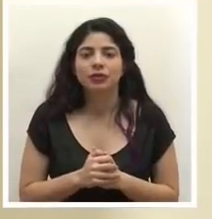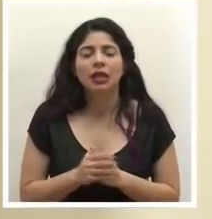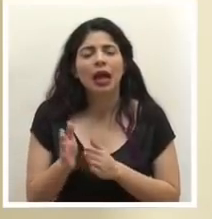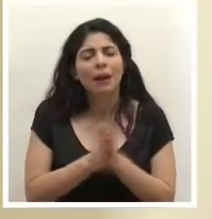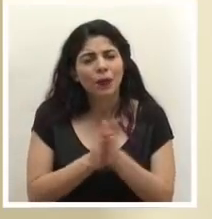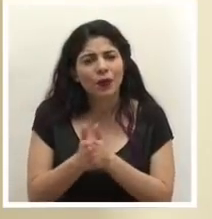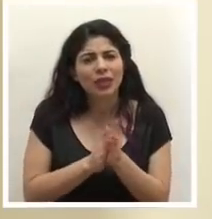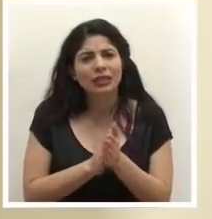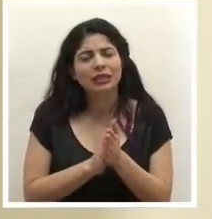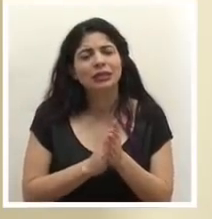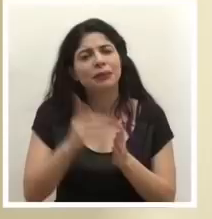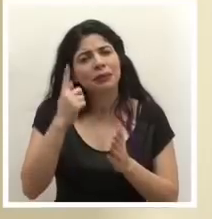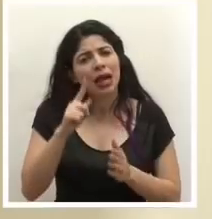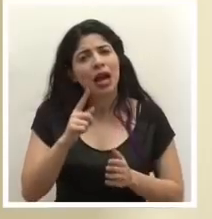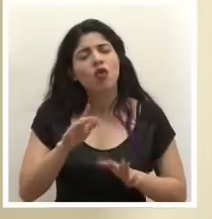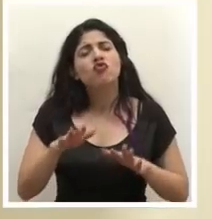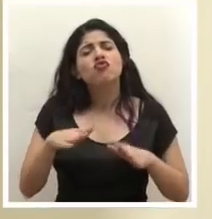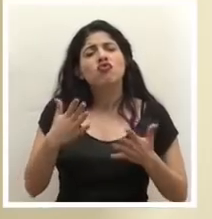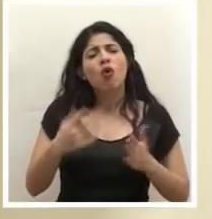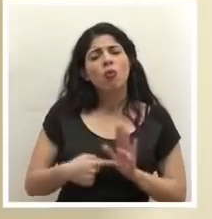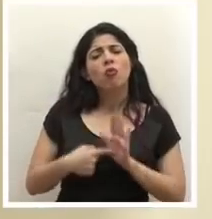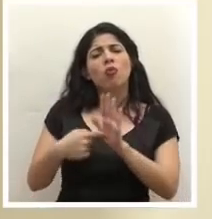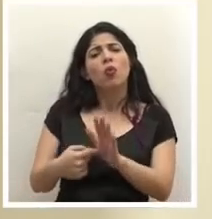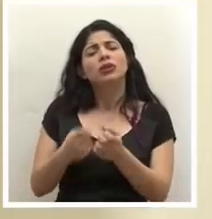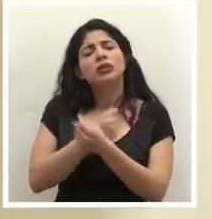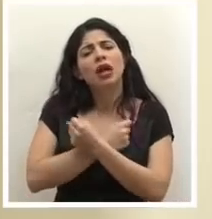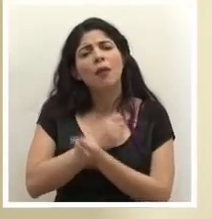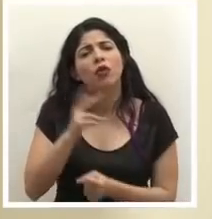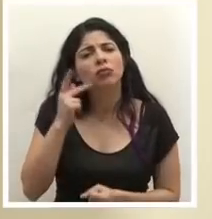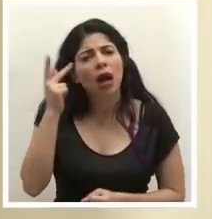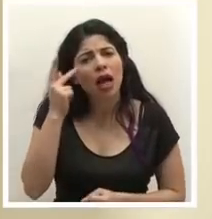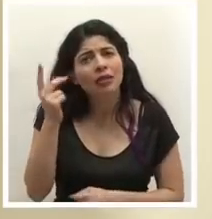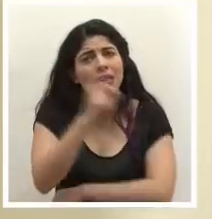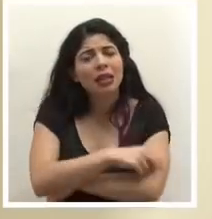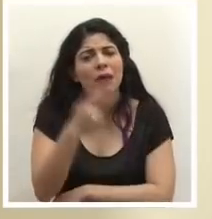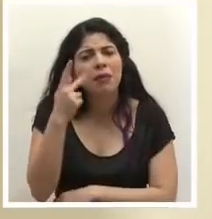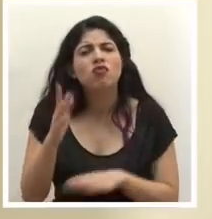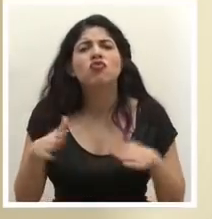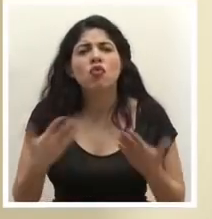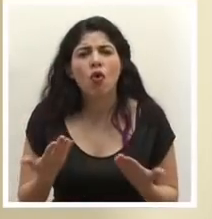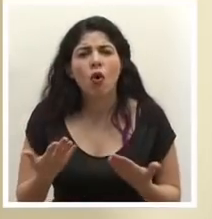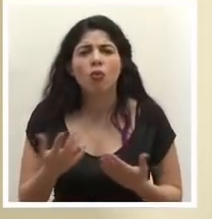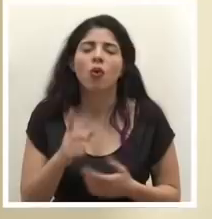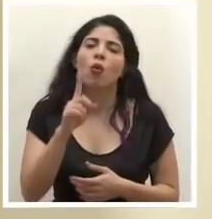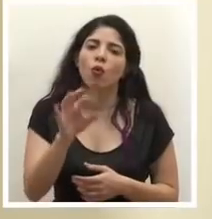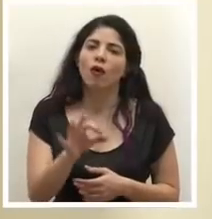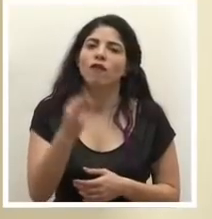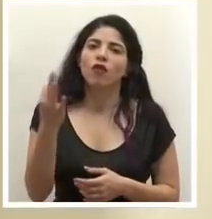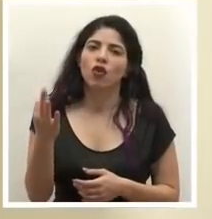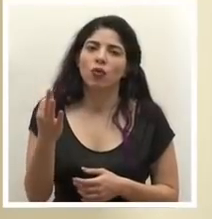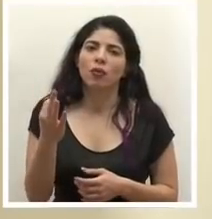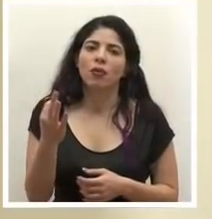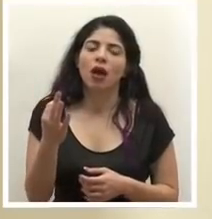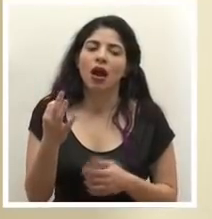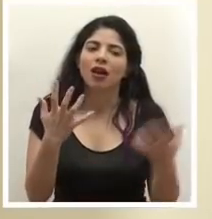aprovechemos para expresarle el amor a nuestros padres en el Día del Padre pero de una forma que